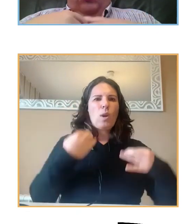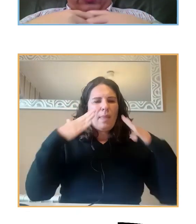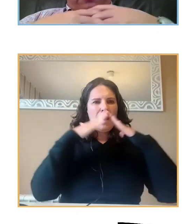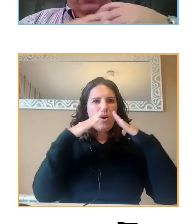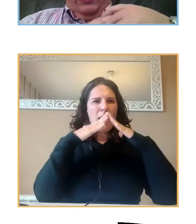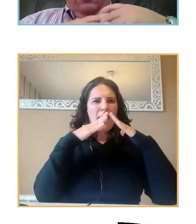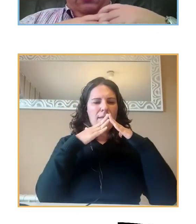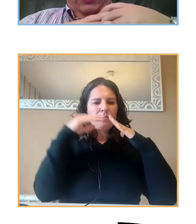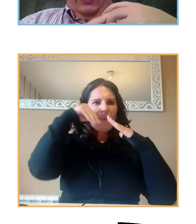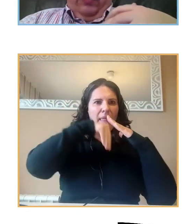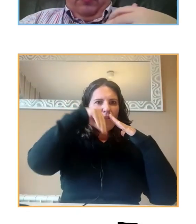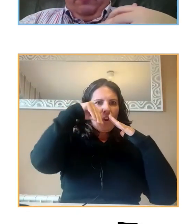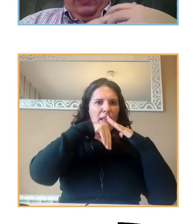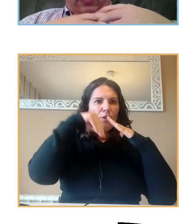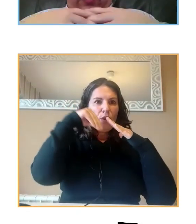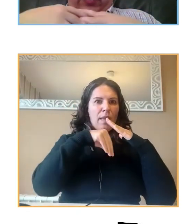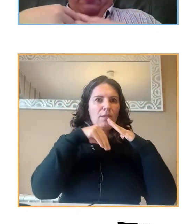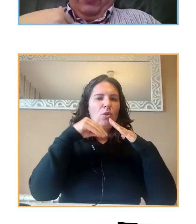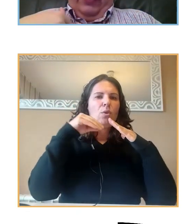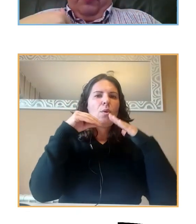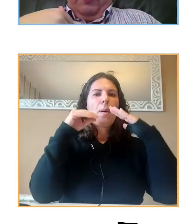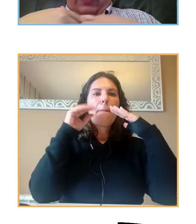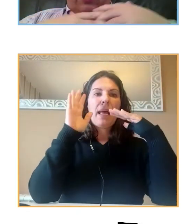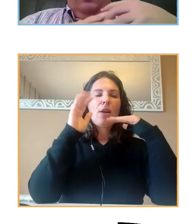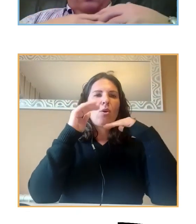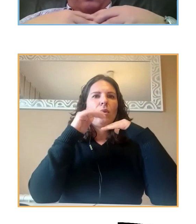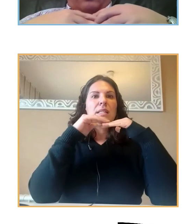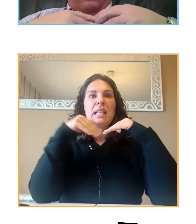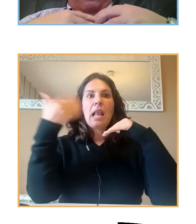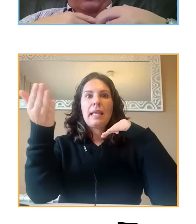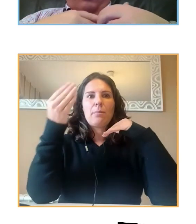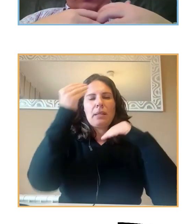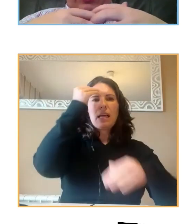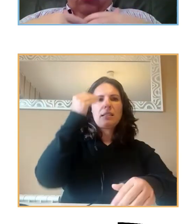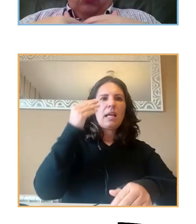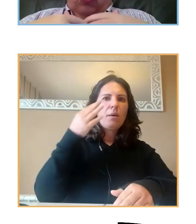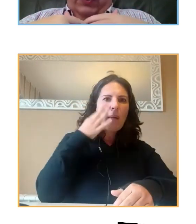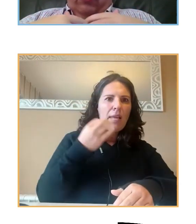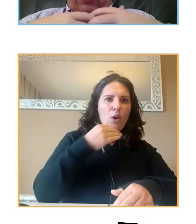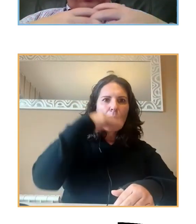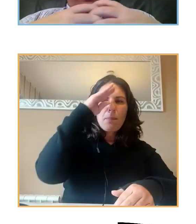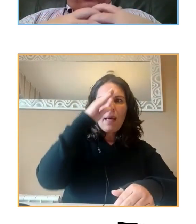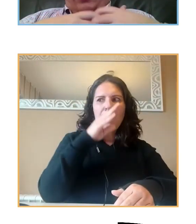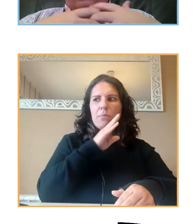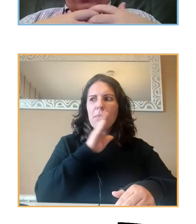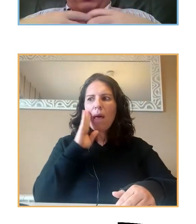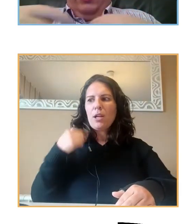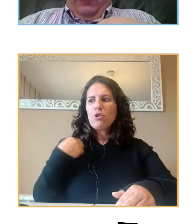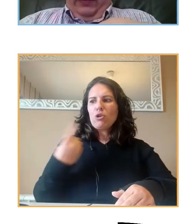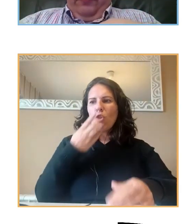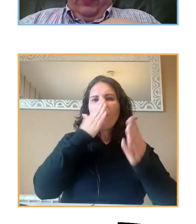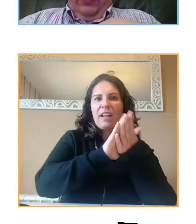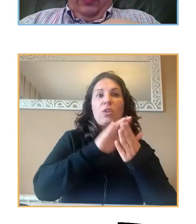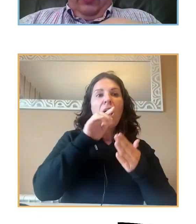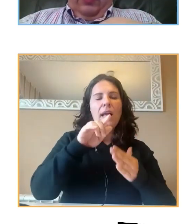solos y pensar qué estarán haciendo mi padre, peligro a mi madre, me estoy enfrentando yo solo a esto, entonces a mejor ahí se dispara.